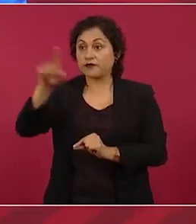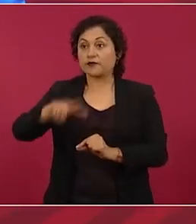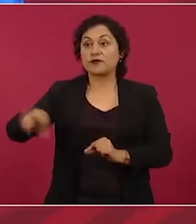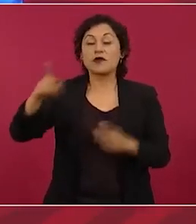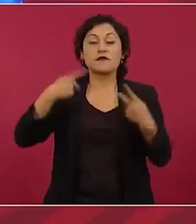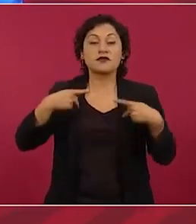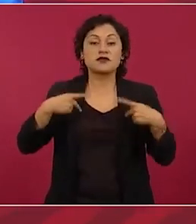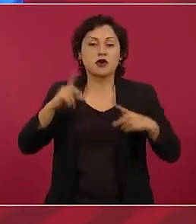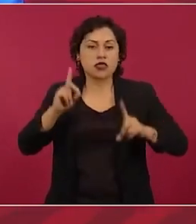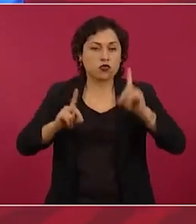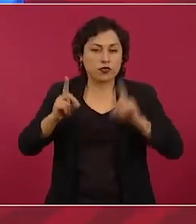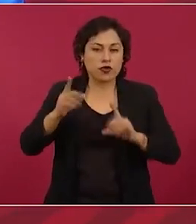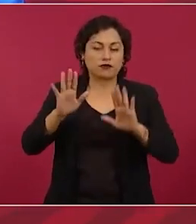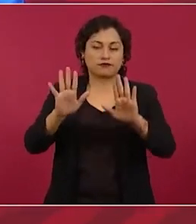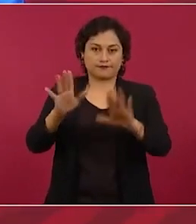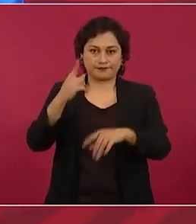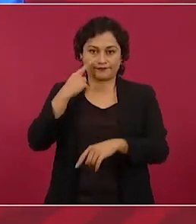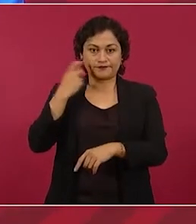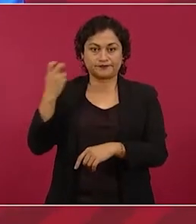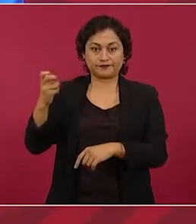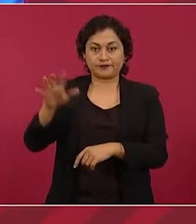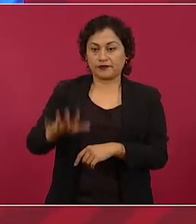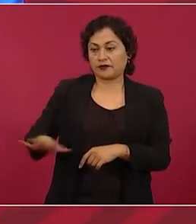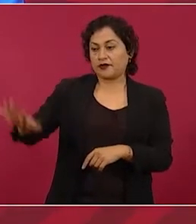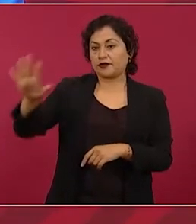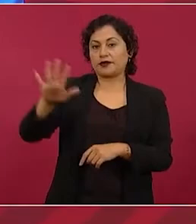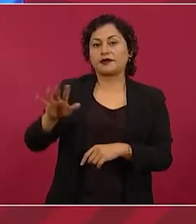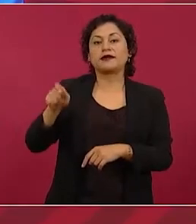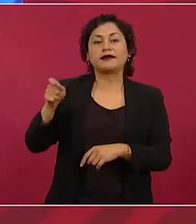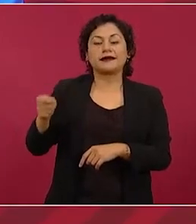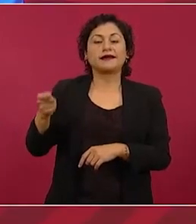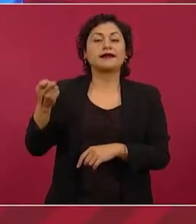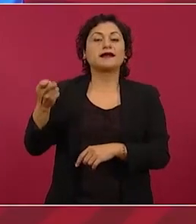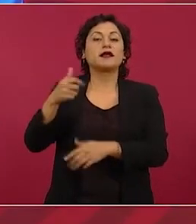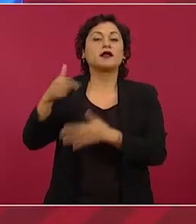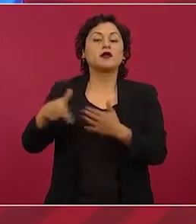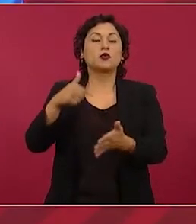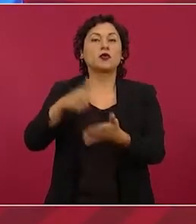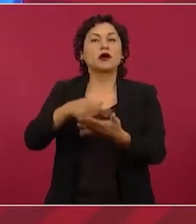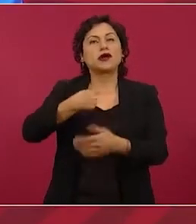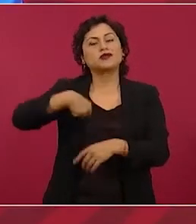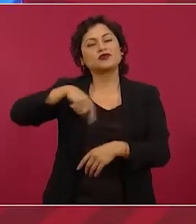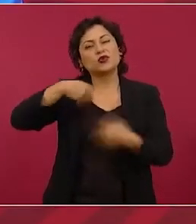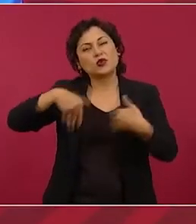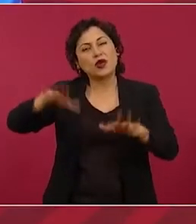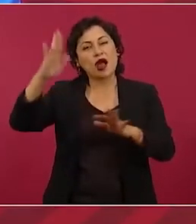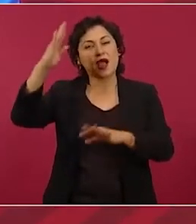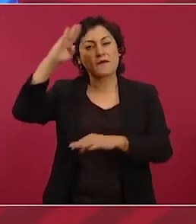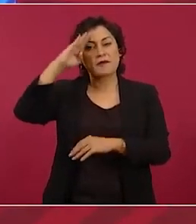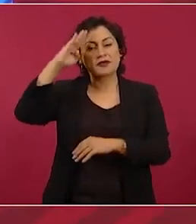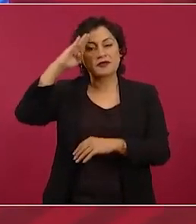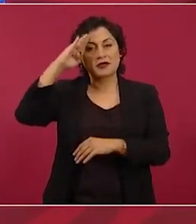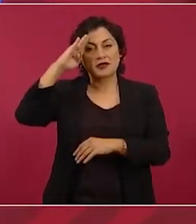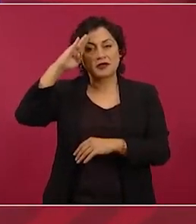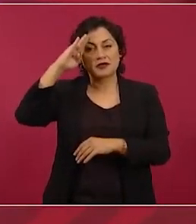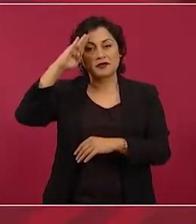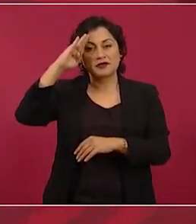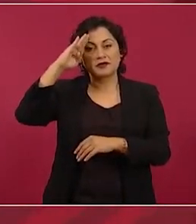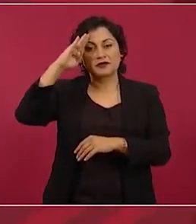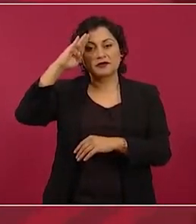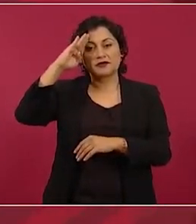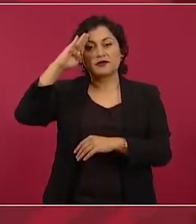Originalmente lo teníamos pensado para hacerlo por abajo